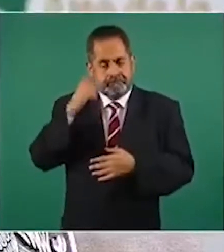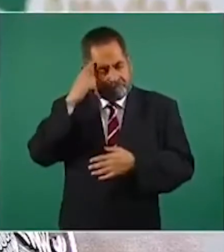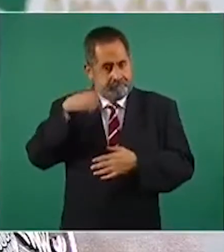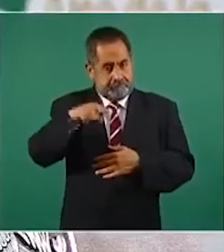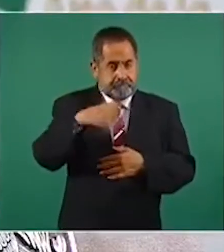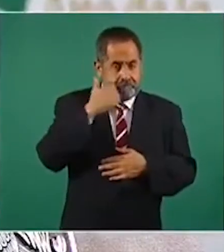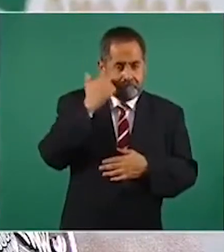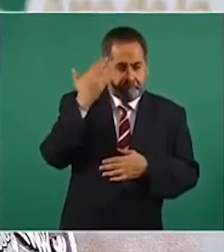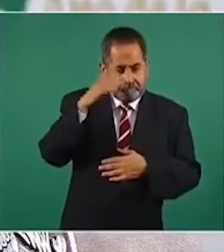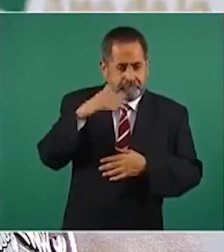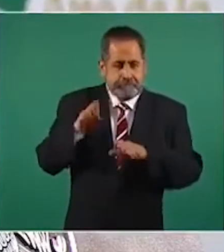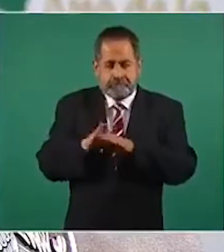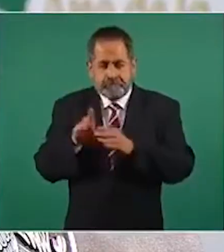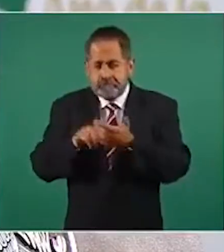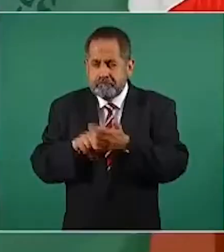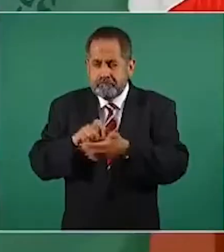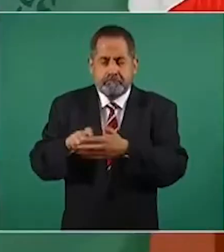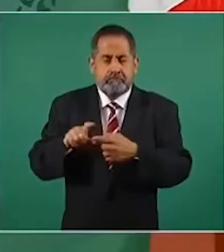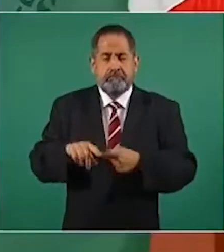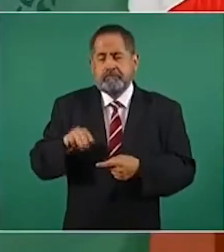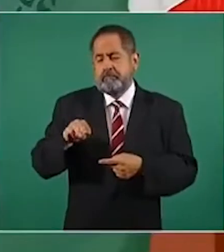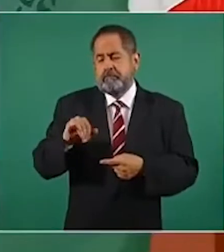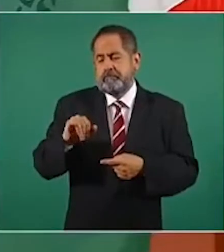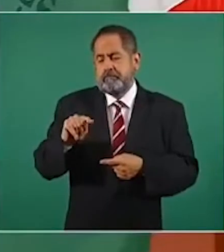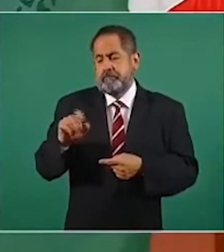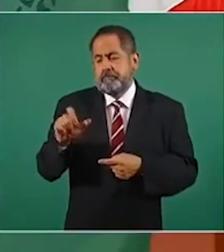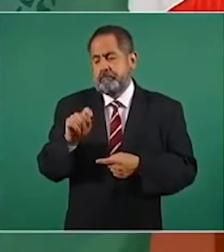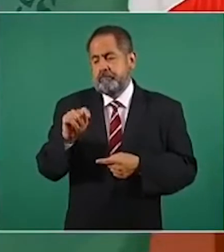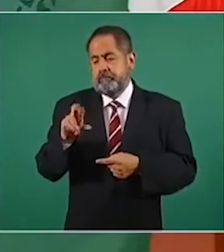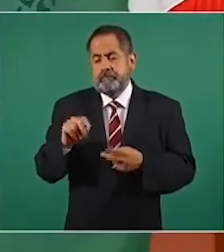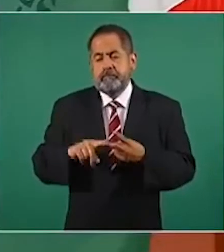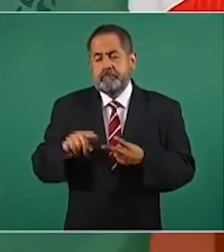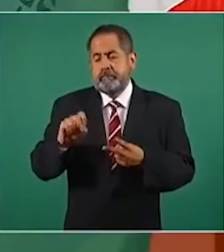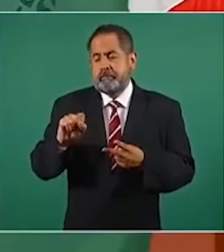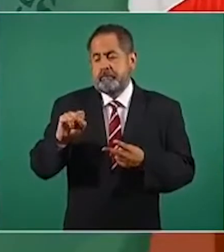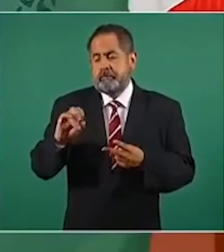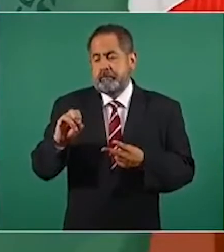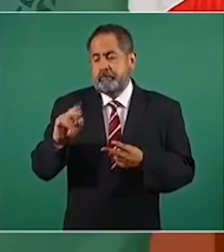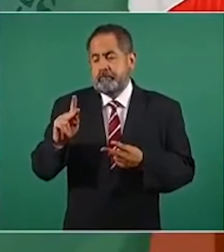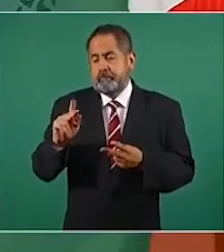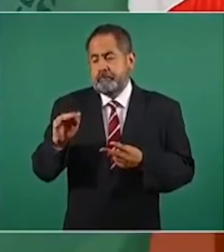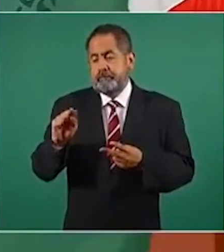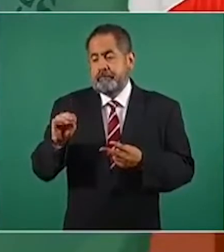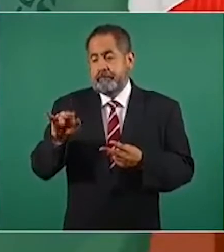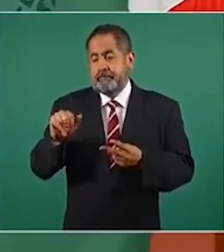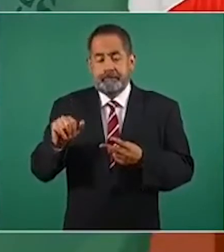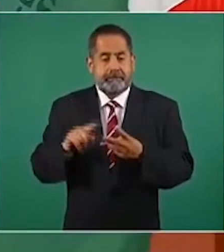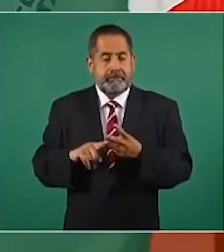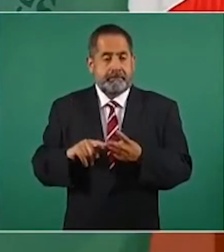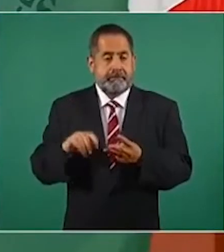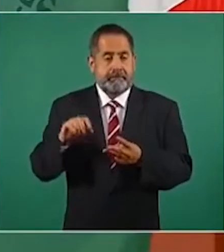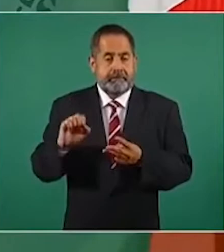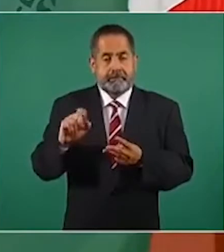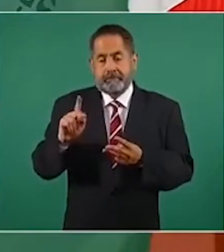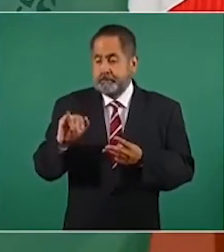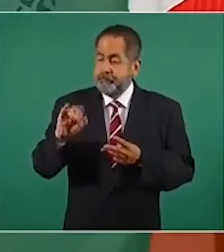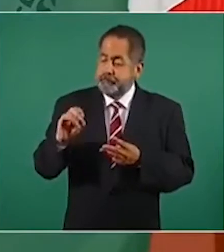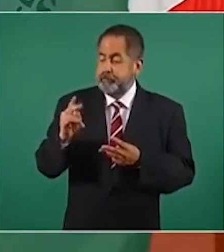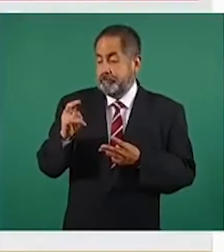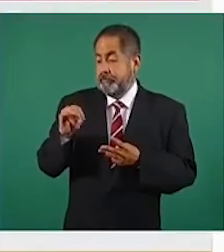tengan interés médico directo, mitoxantrona, ciclofosfamida, muy utilizada, epirubicina,